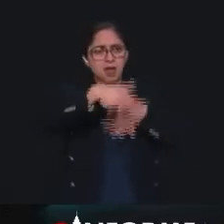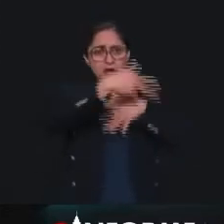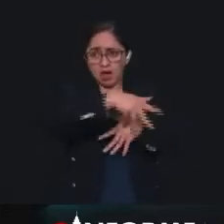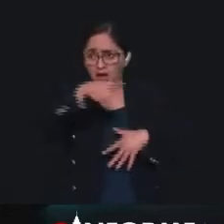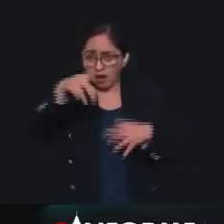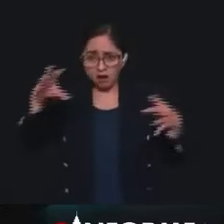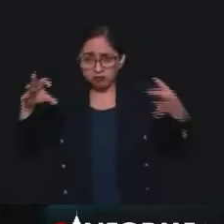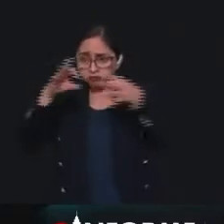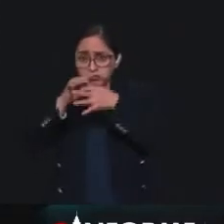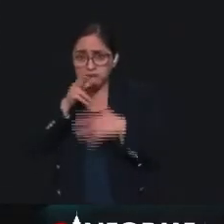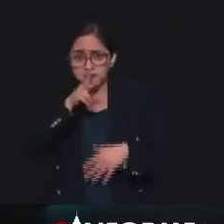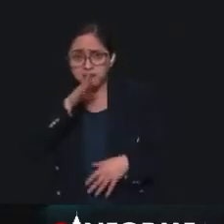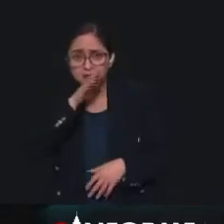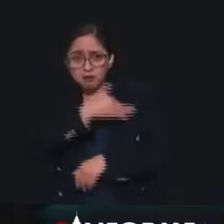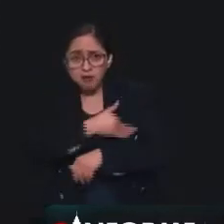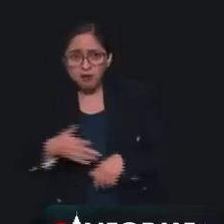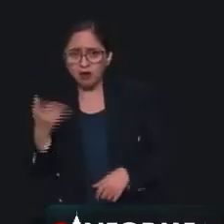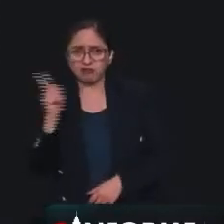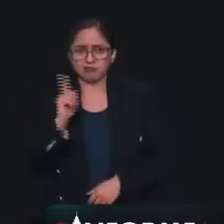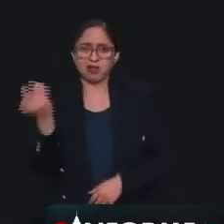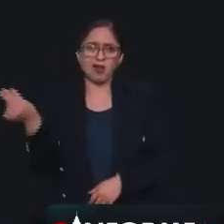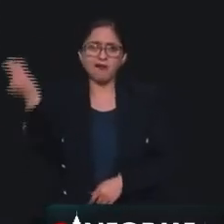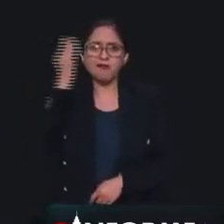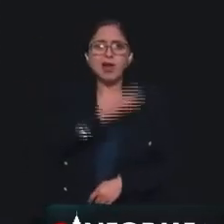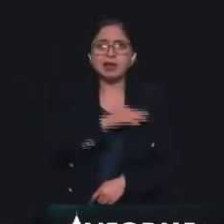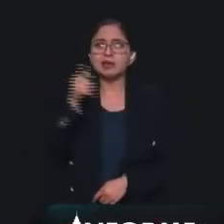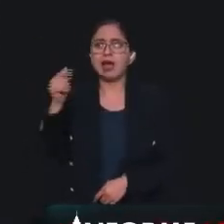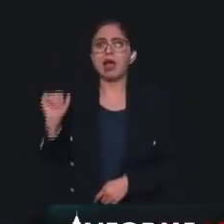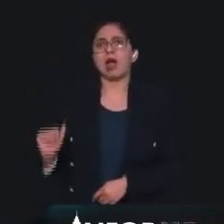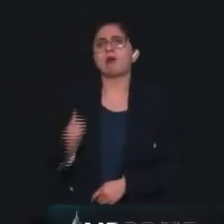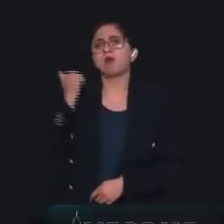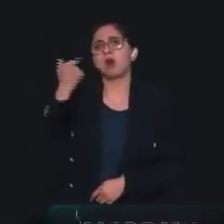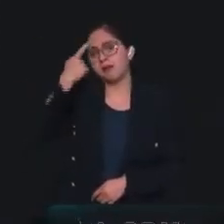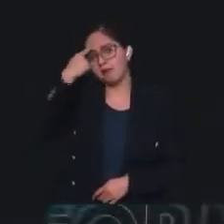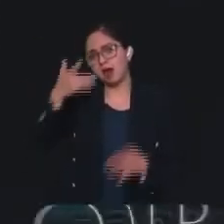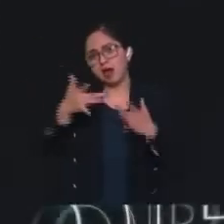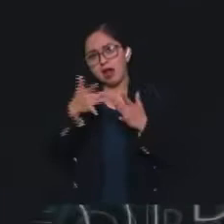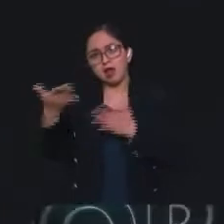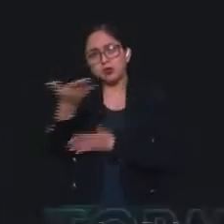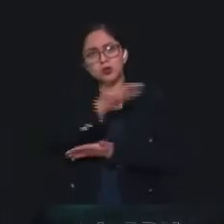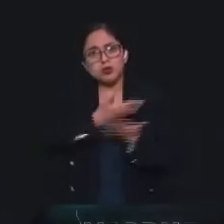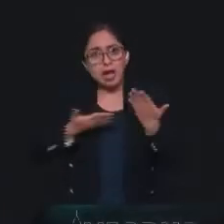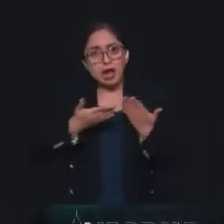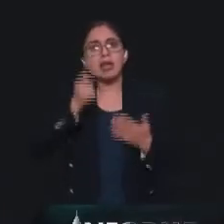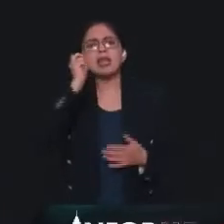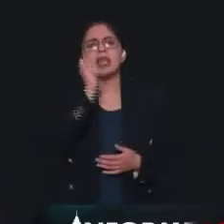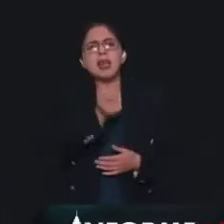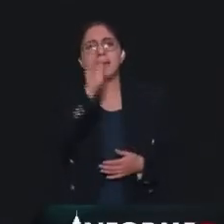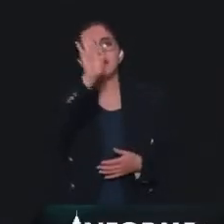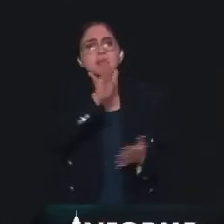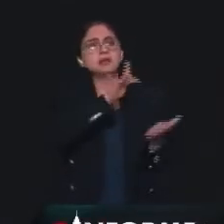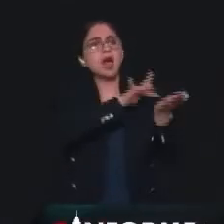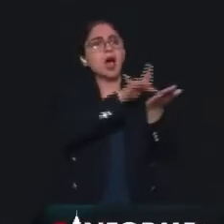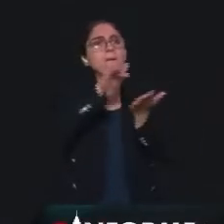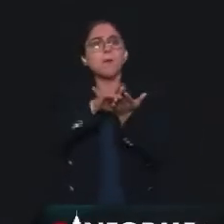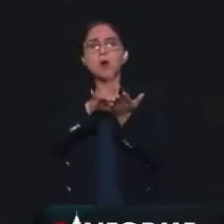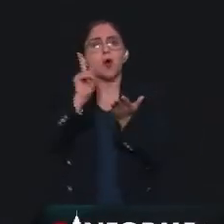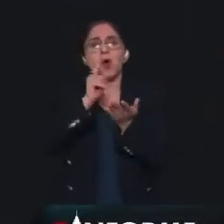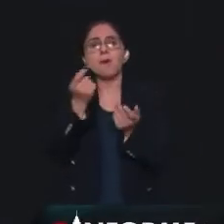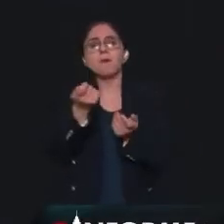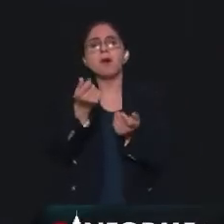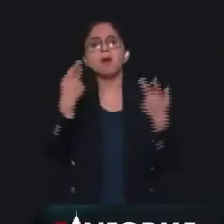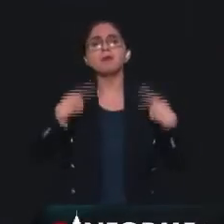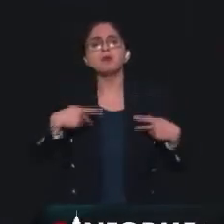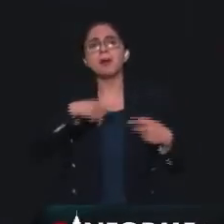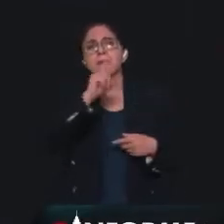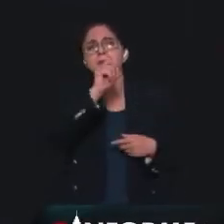padres, y que están siendo amplificadas por esta vulnerabilidad de las redes sociales, que pareciera que tiene mucho apoyo, pero realmente nada más son 20 personas a surpan